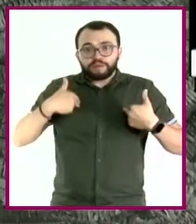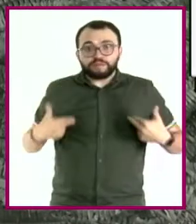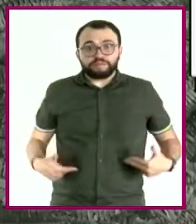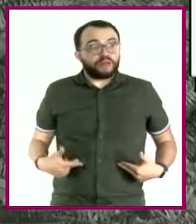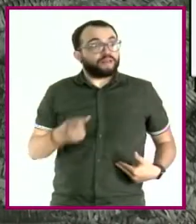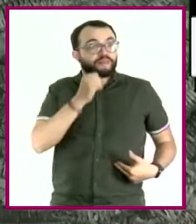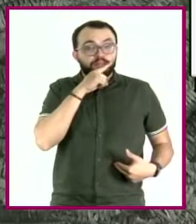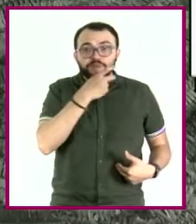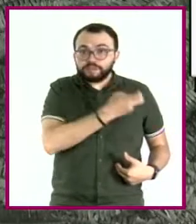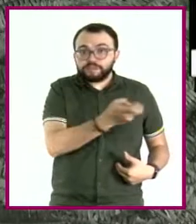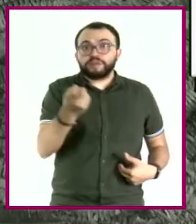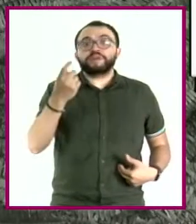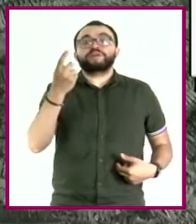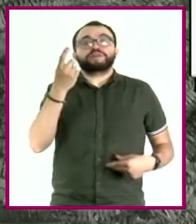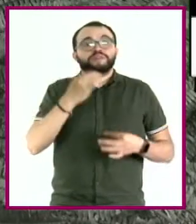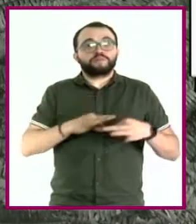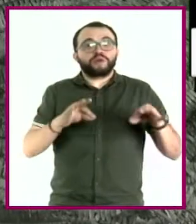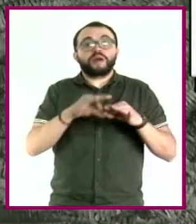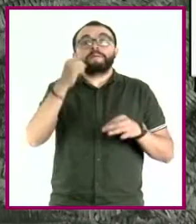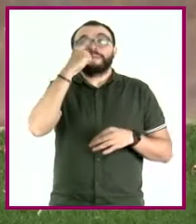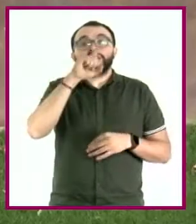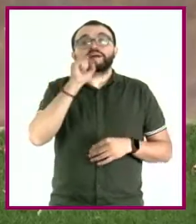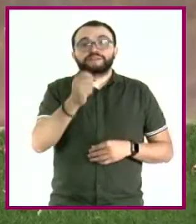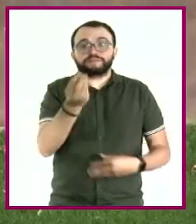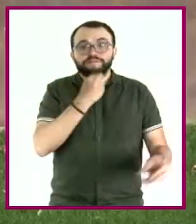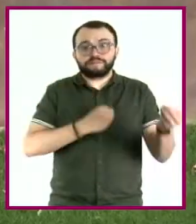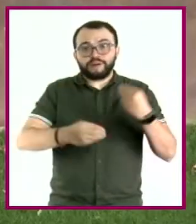importantes para la alimentación de los animales.